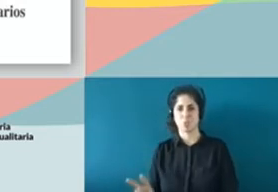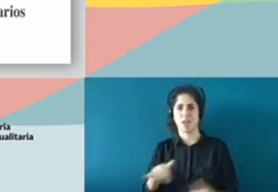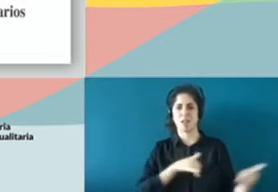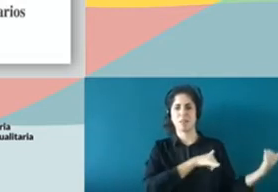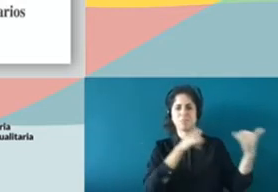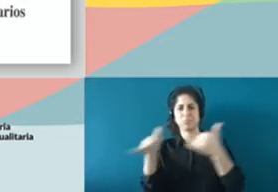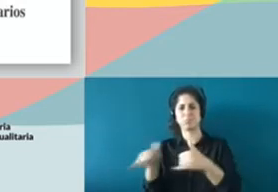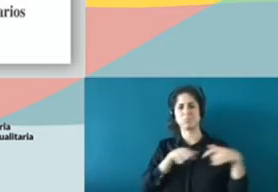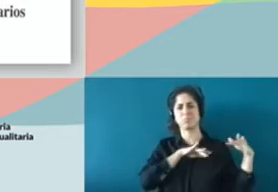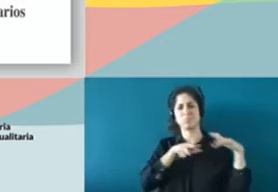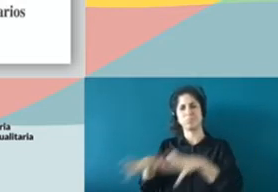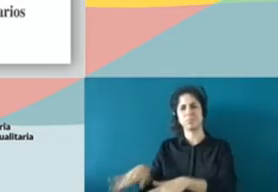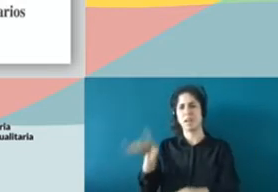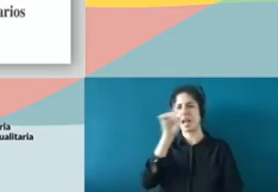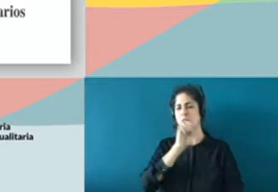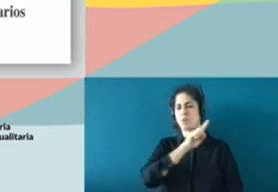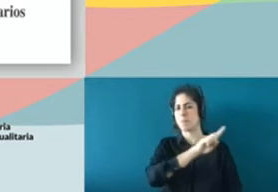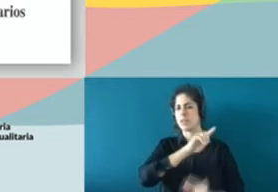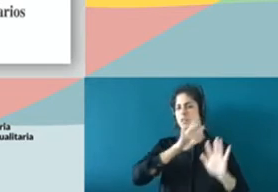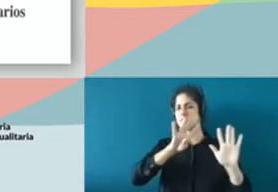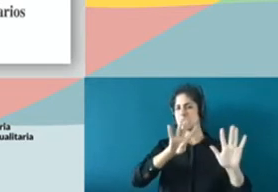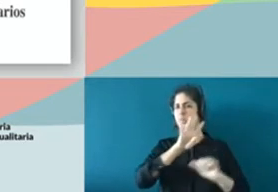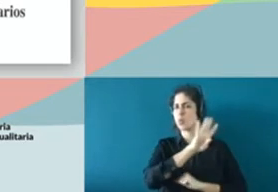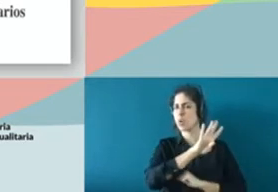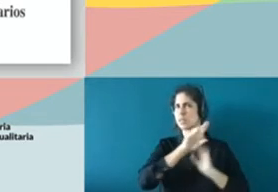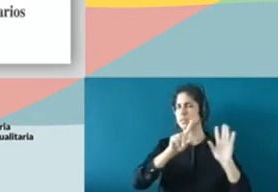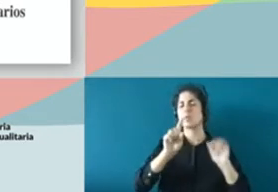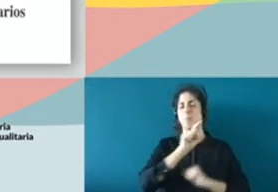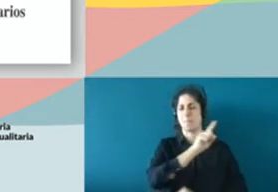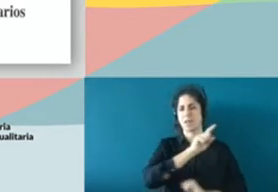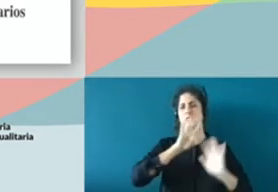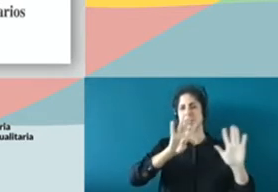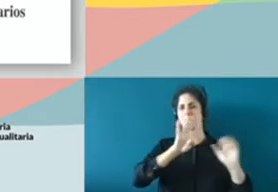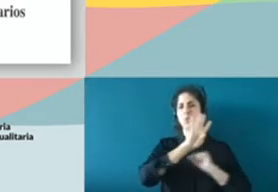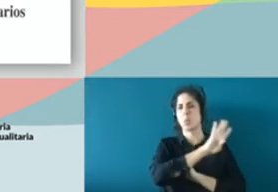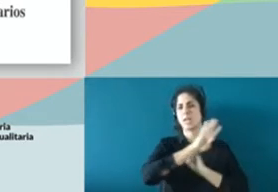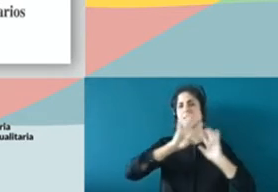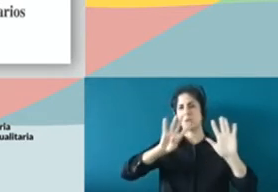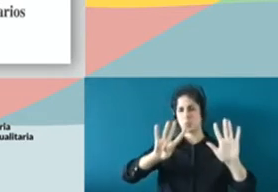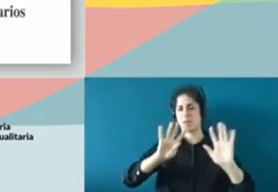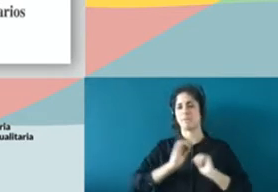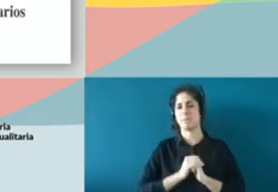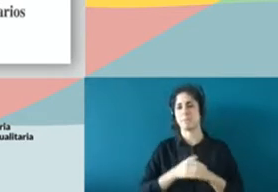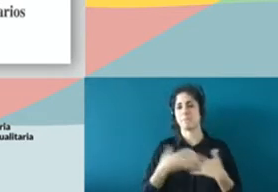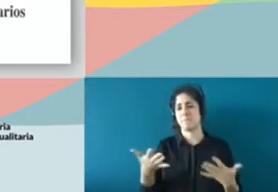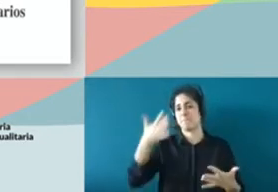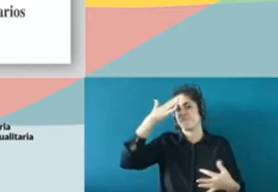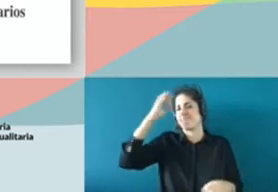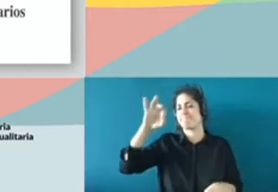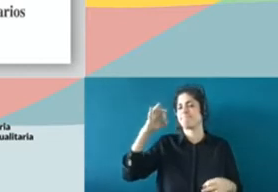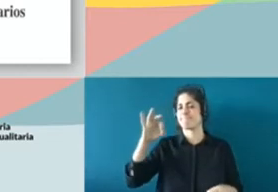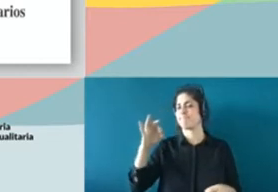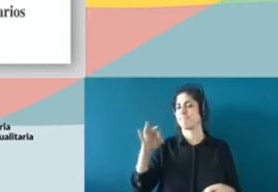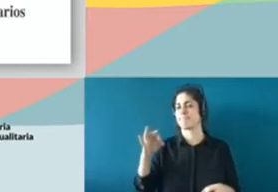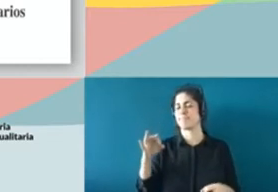de 1949 creo que pone. Pues, evidentemente, hoy son